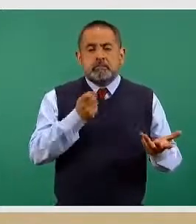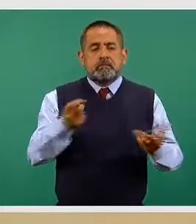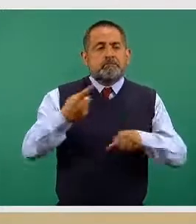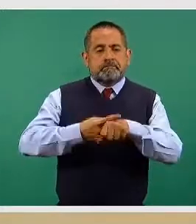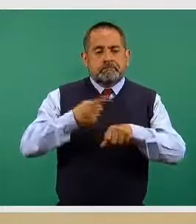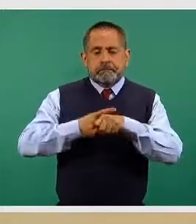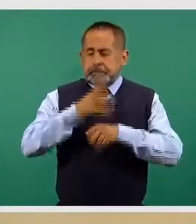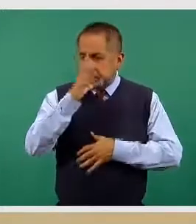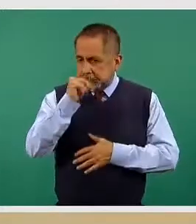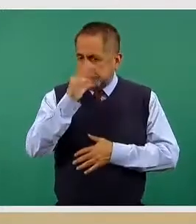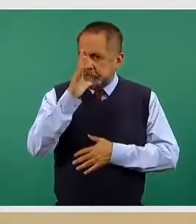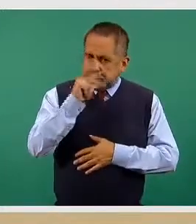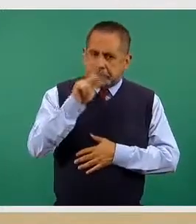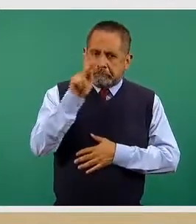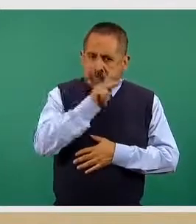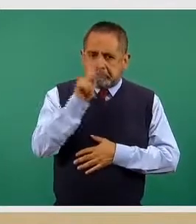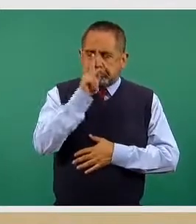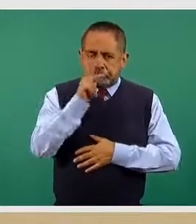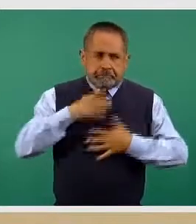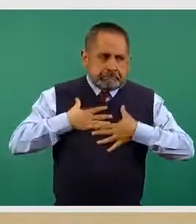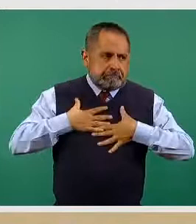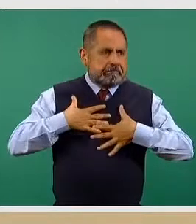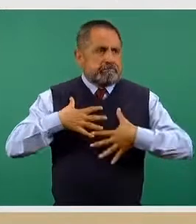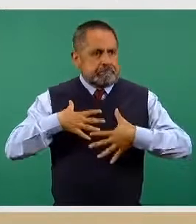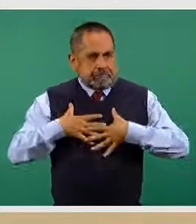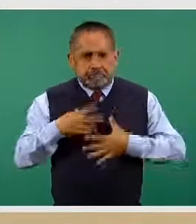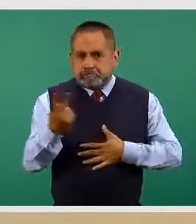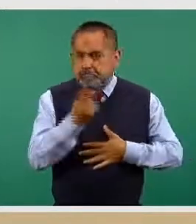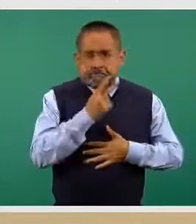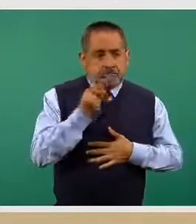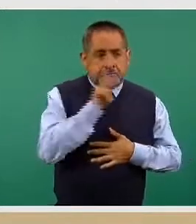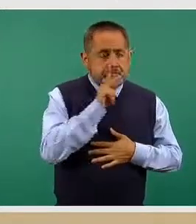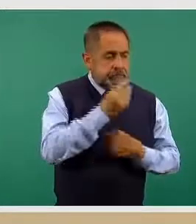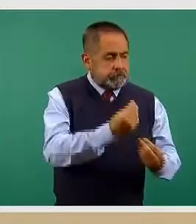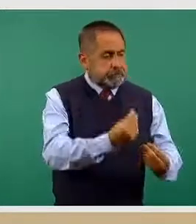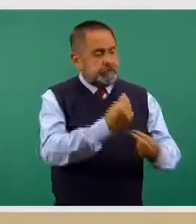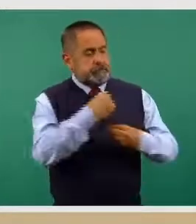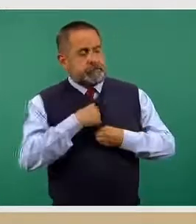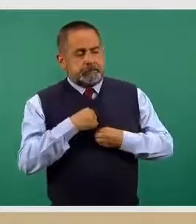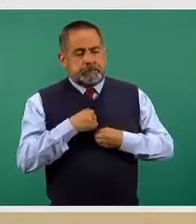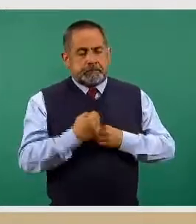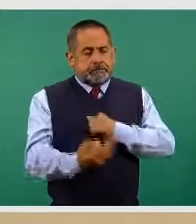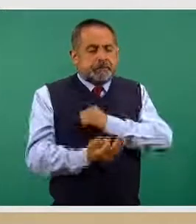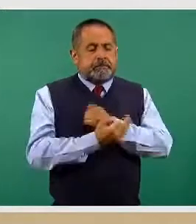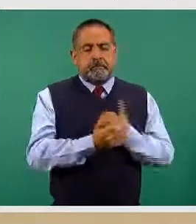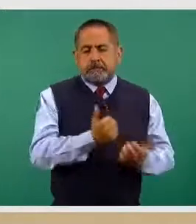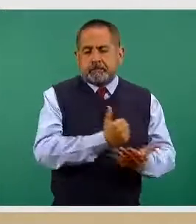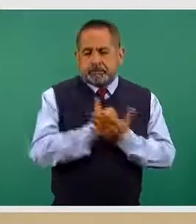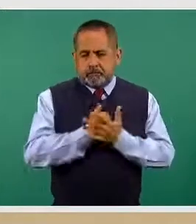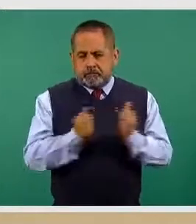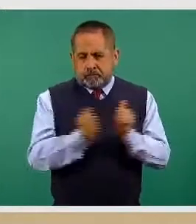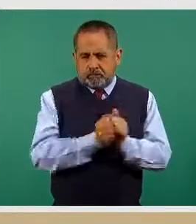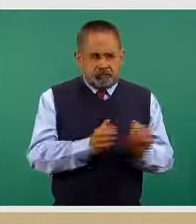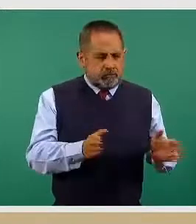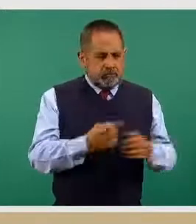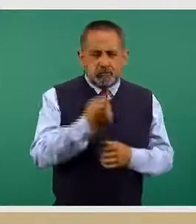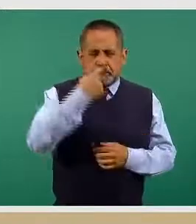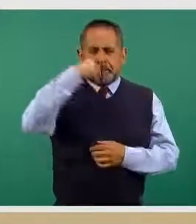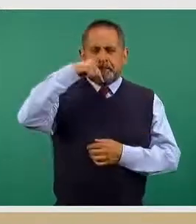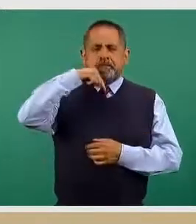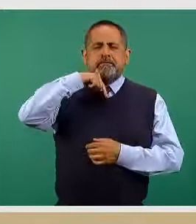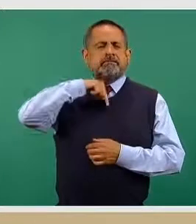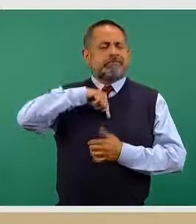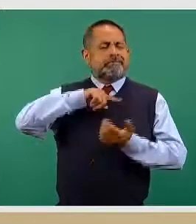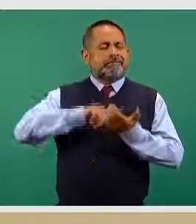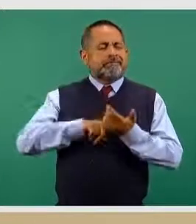mantener su respiración y que requiere de niveles de oxígeno suplementario a través de un tubo que se pone